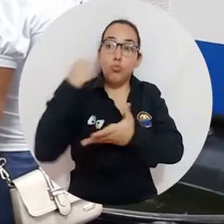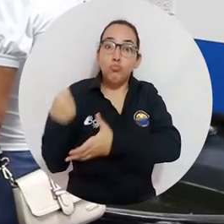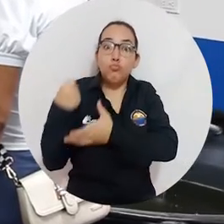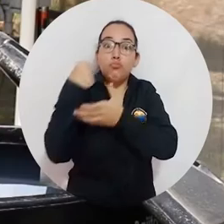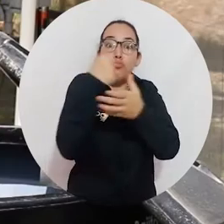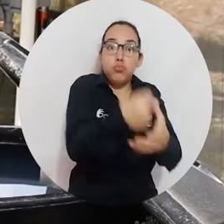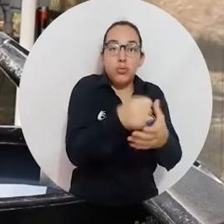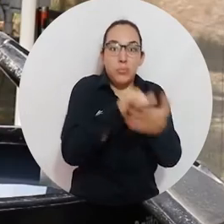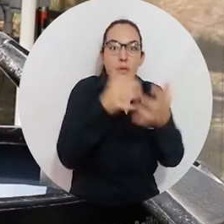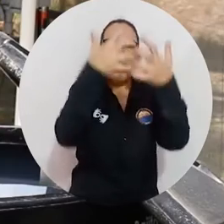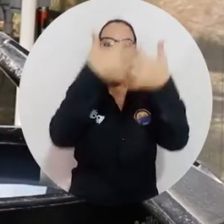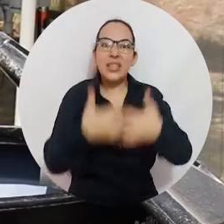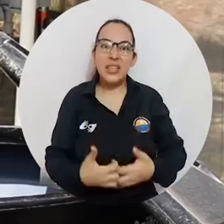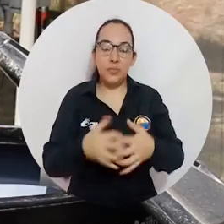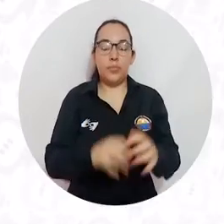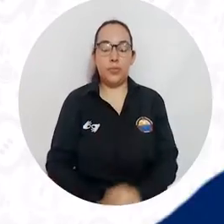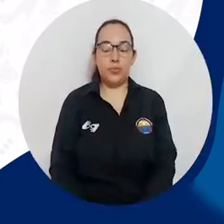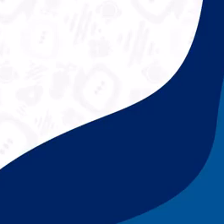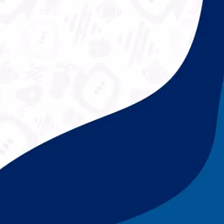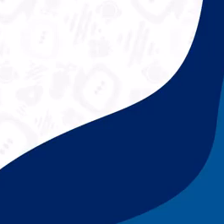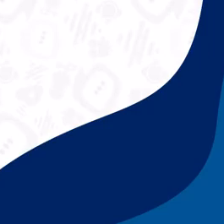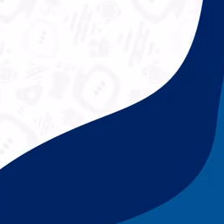proyectos con recursos del Sistema General de Regalías.